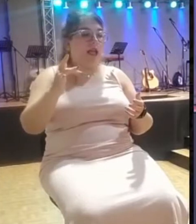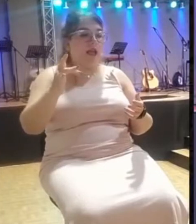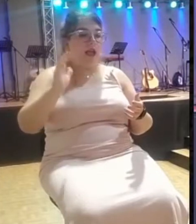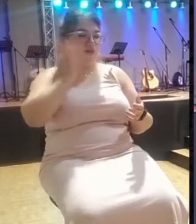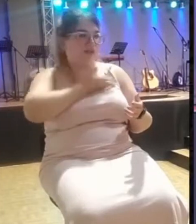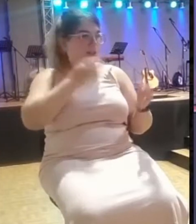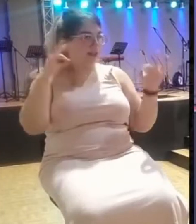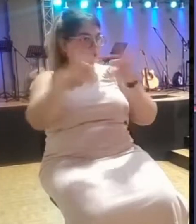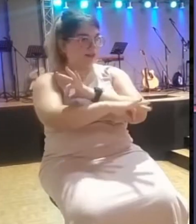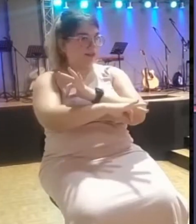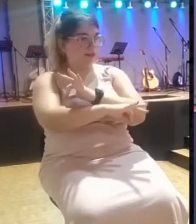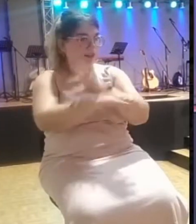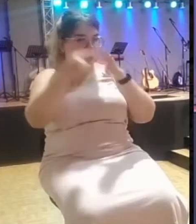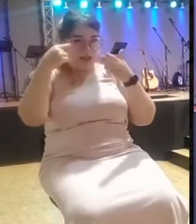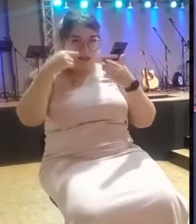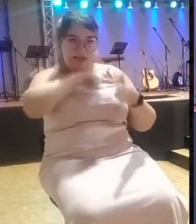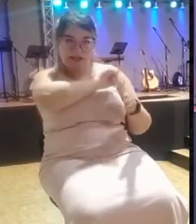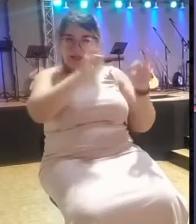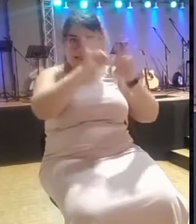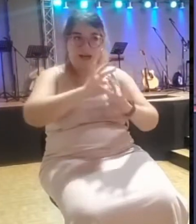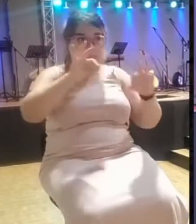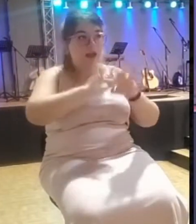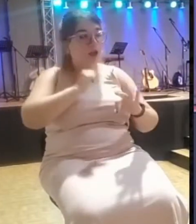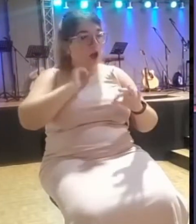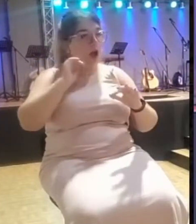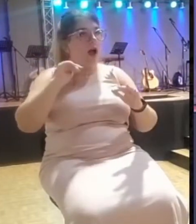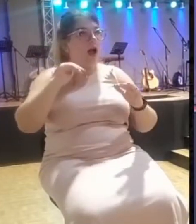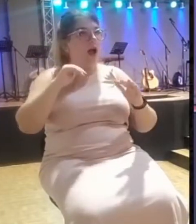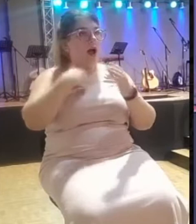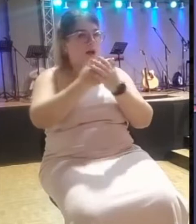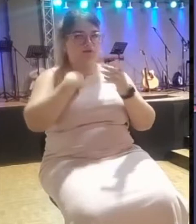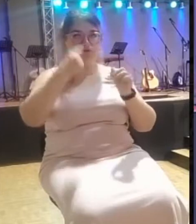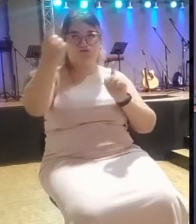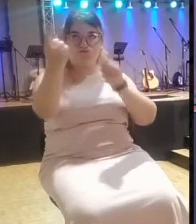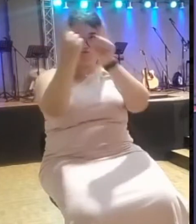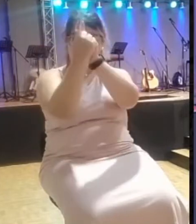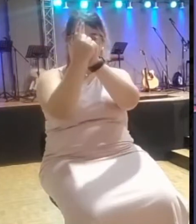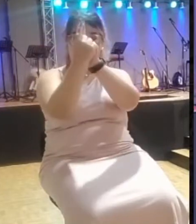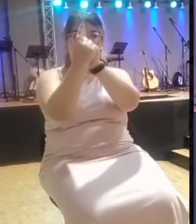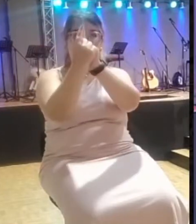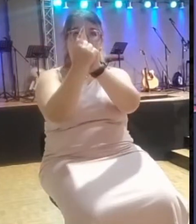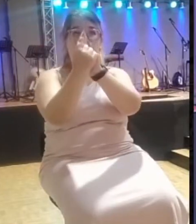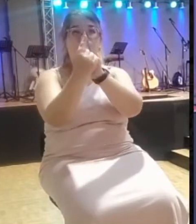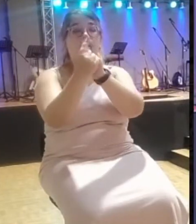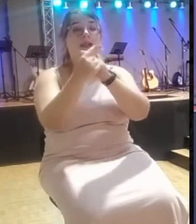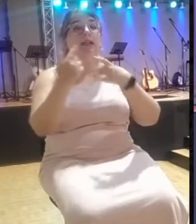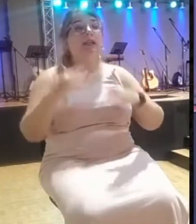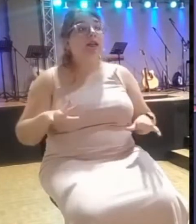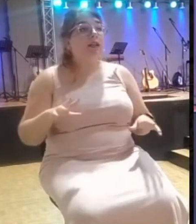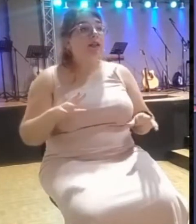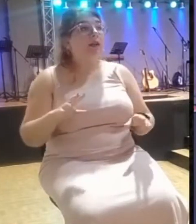Sino que voy a presentarme delante de ellos. Y entonces, cuando está buscando